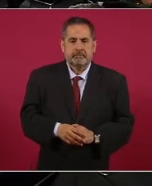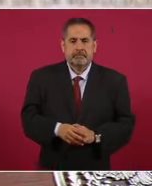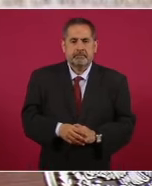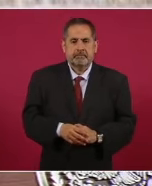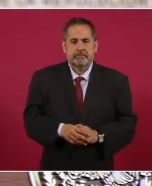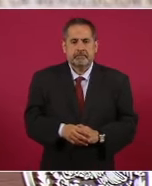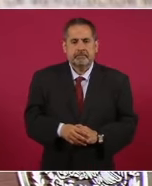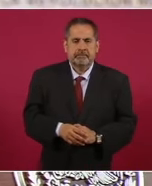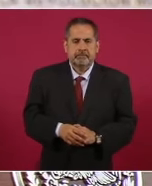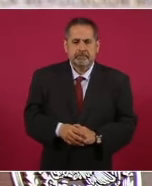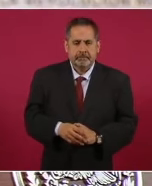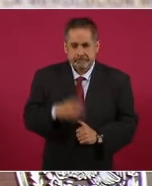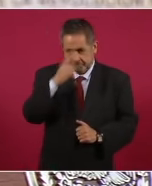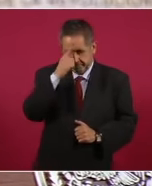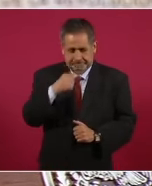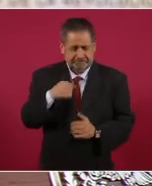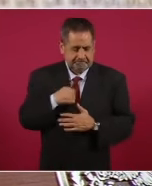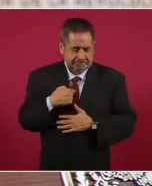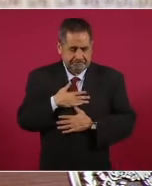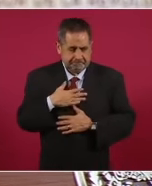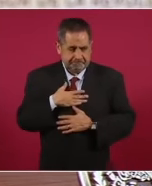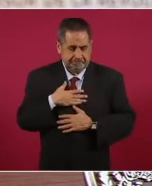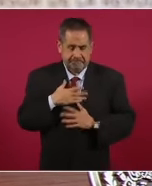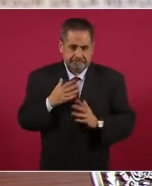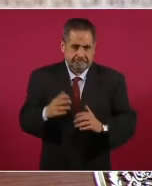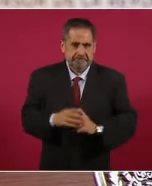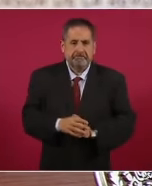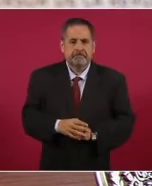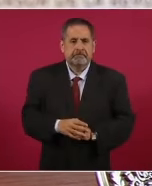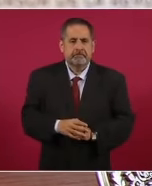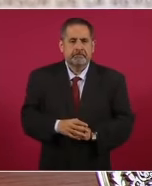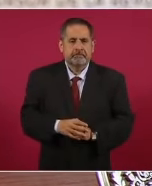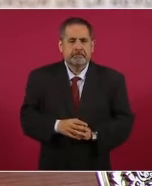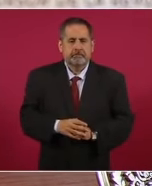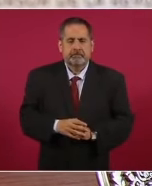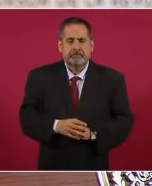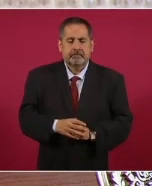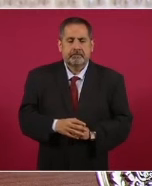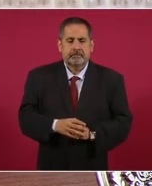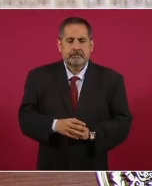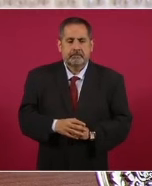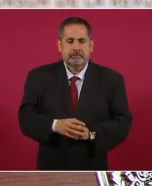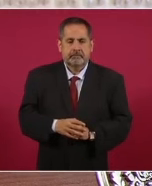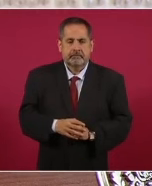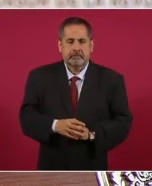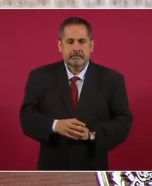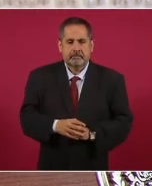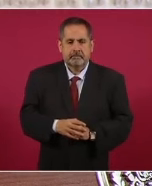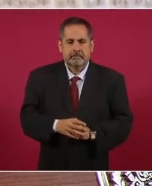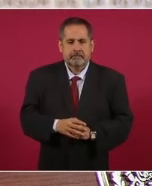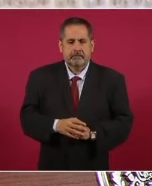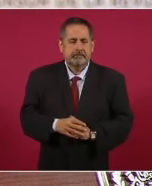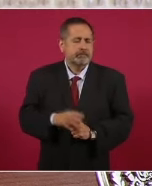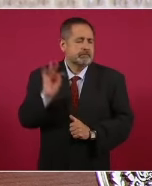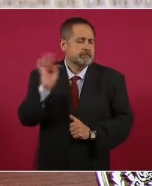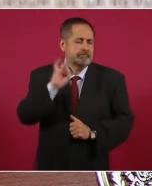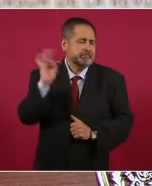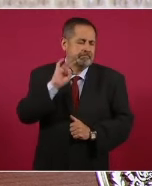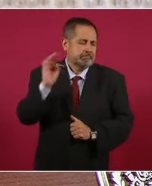Para mí, si no fuese yo